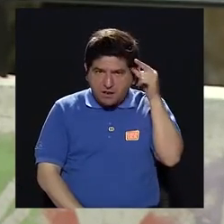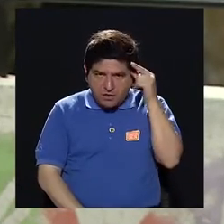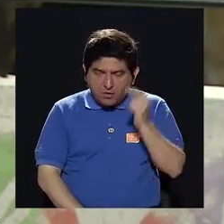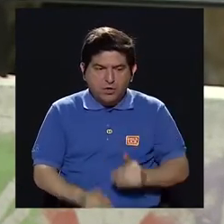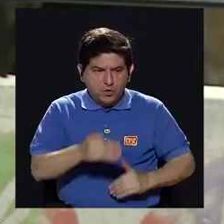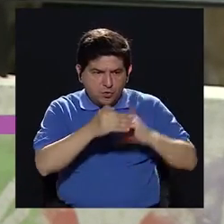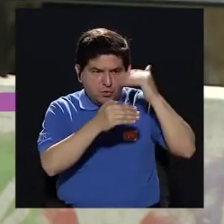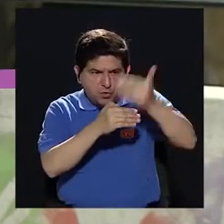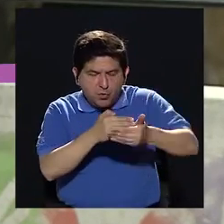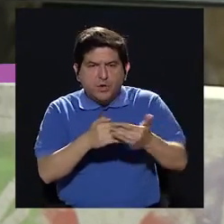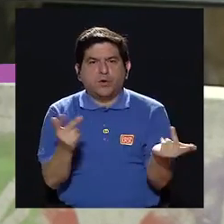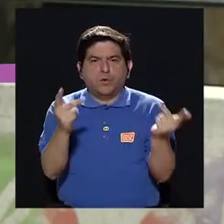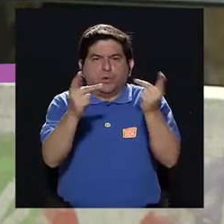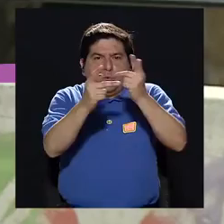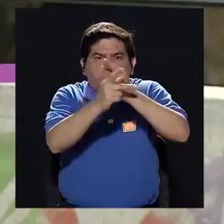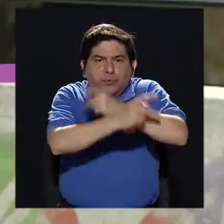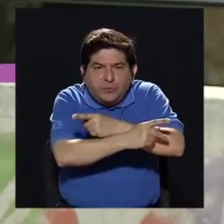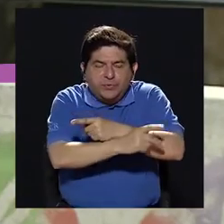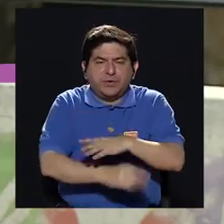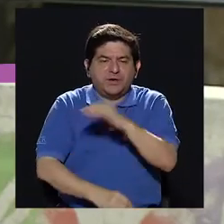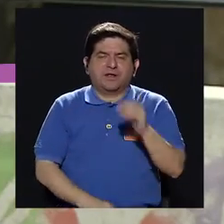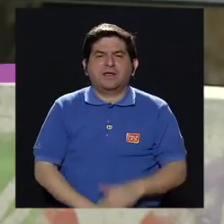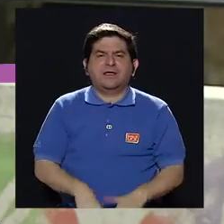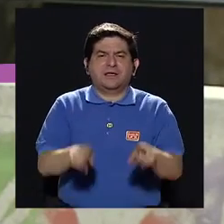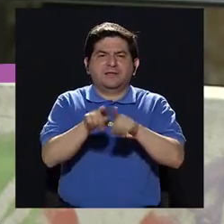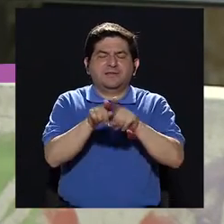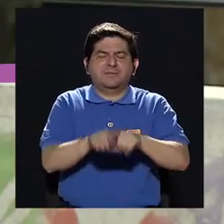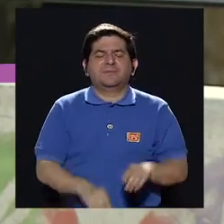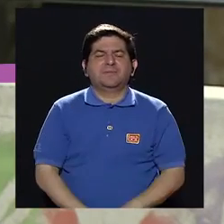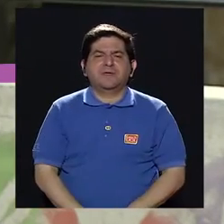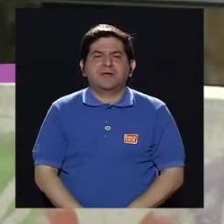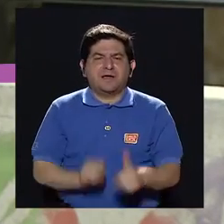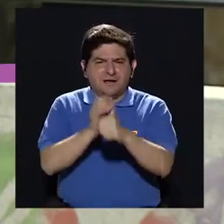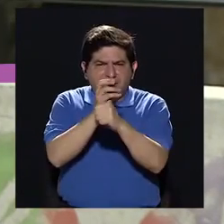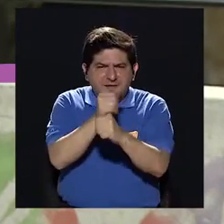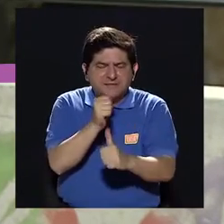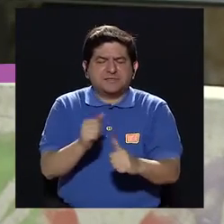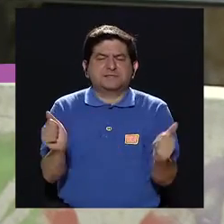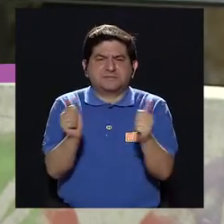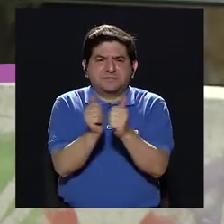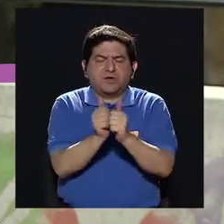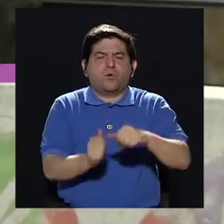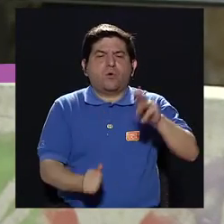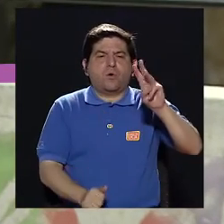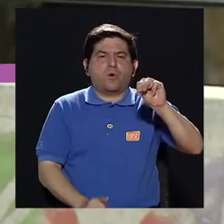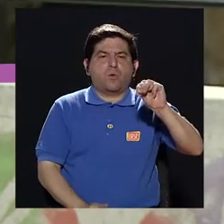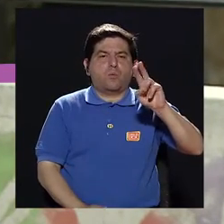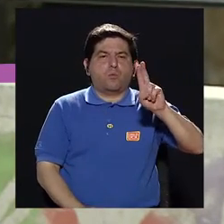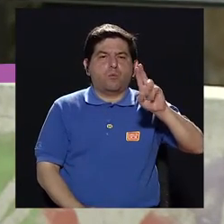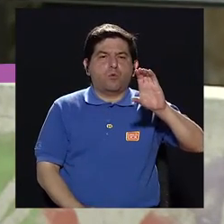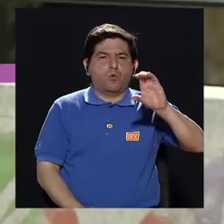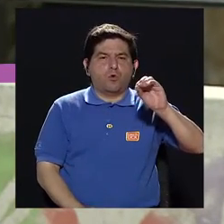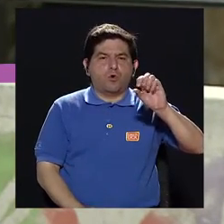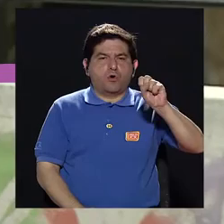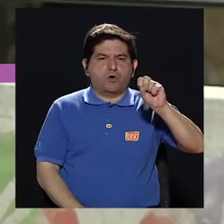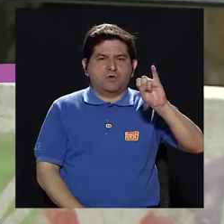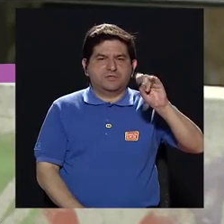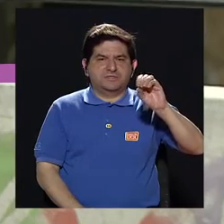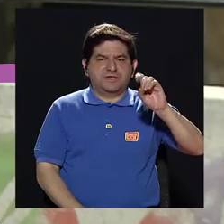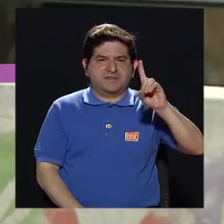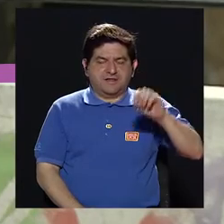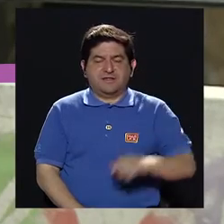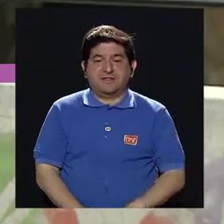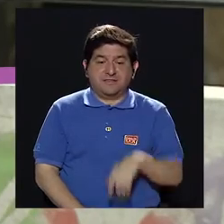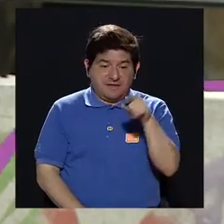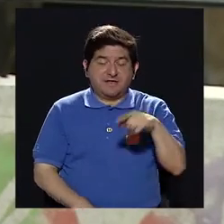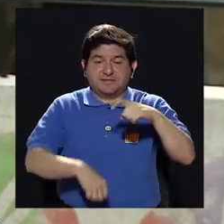obviamente con el paso del tiempo va empeorando y un poco de mucosidad en las heces, que es la misma capa del intestino donde se va desprendiendo al